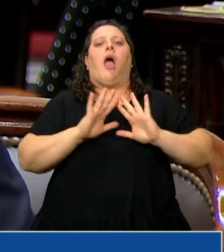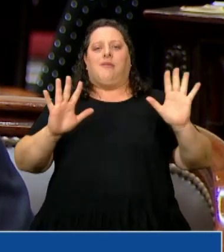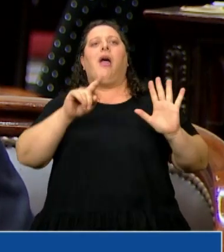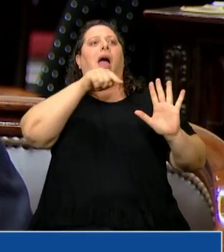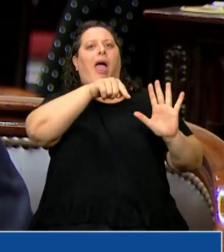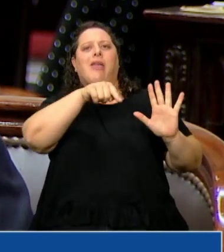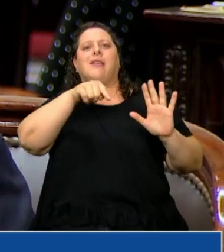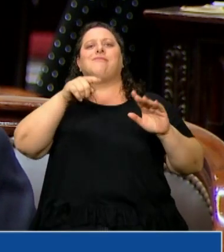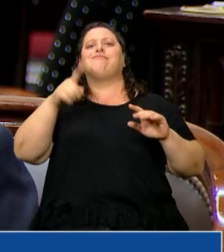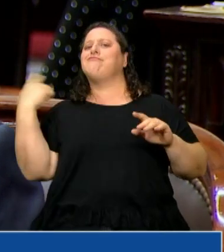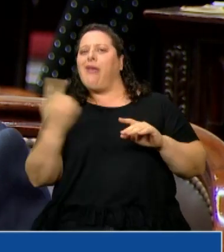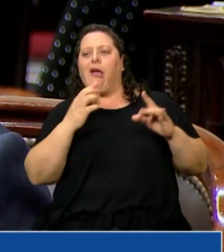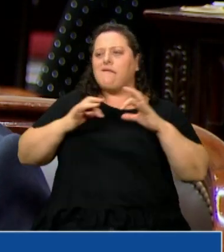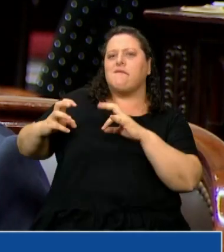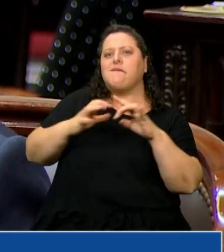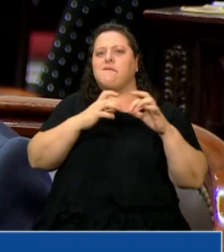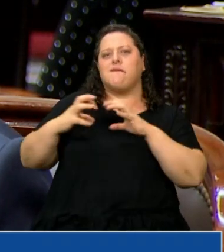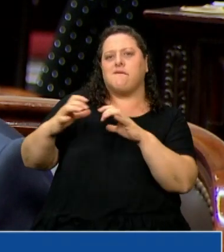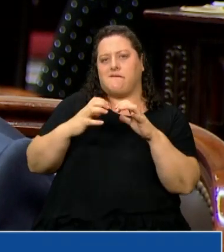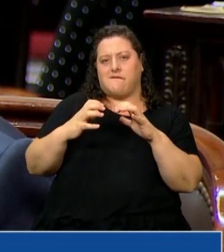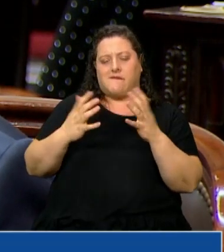mencionaba de manera reciente.